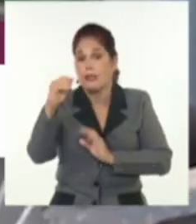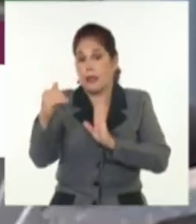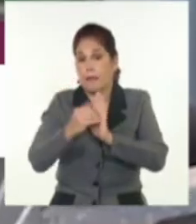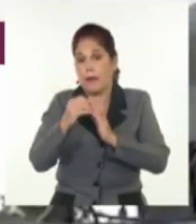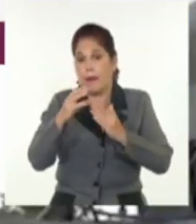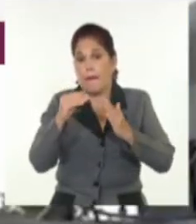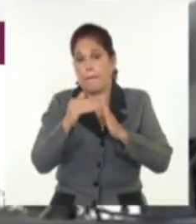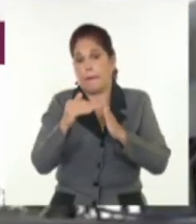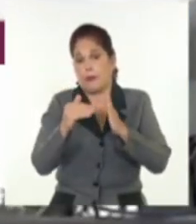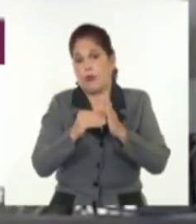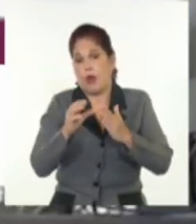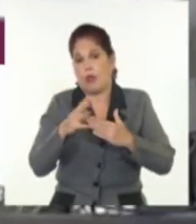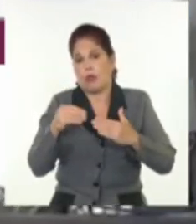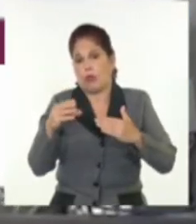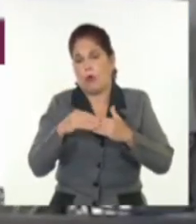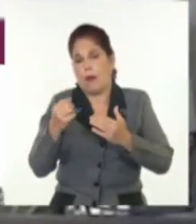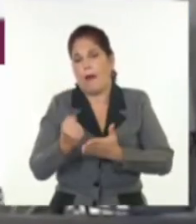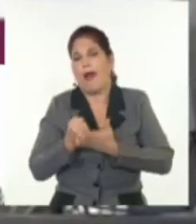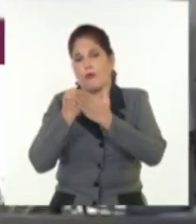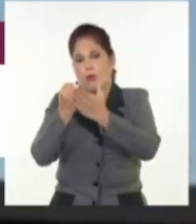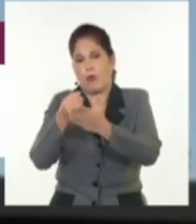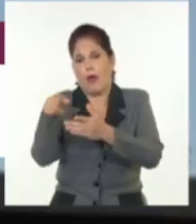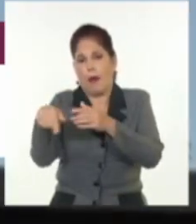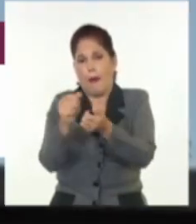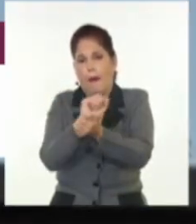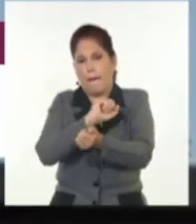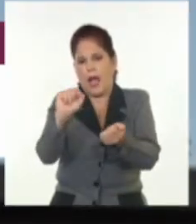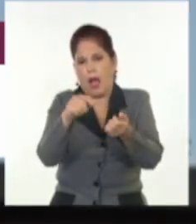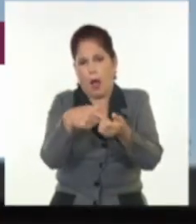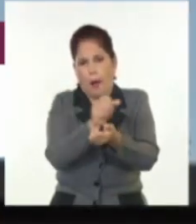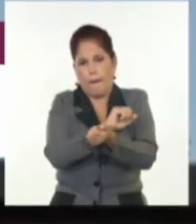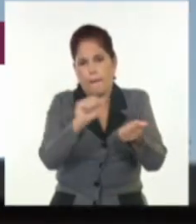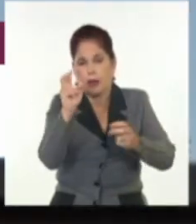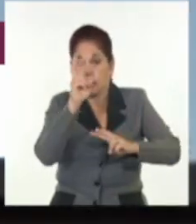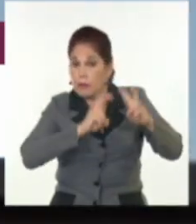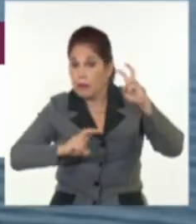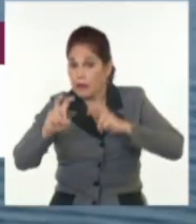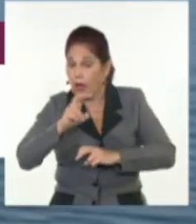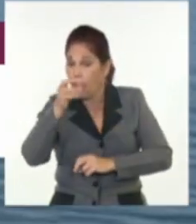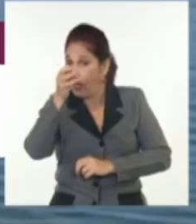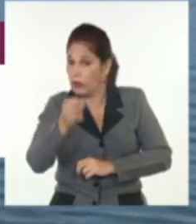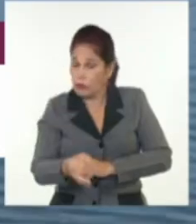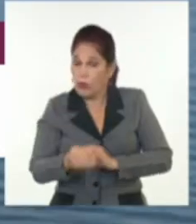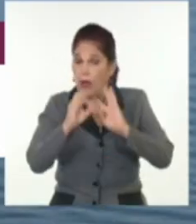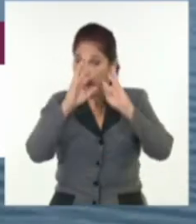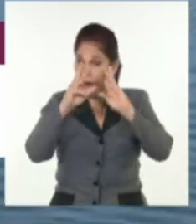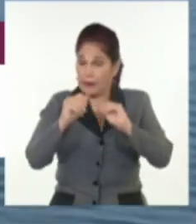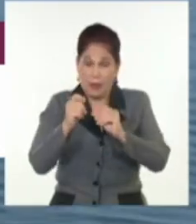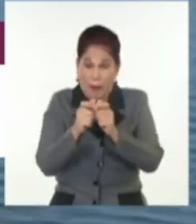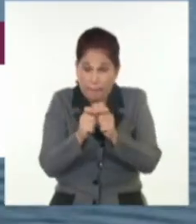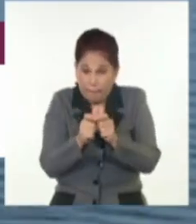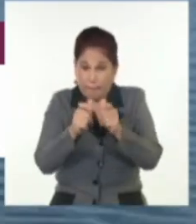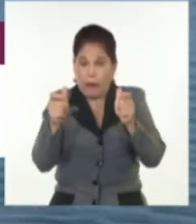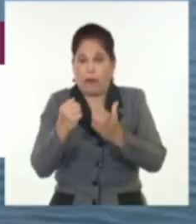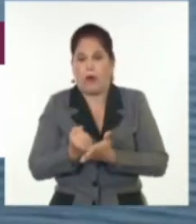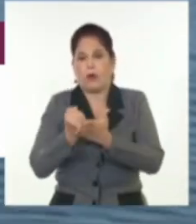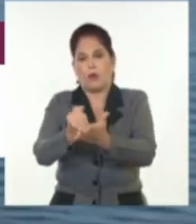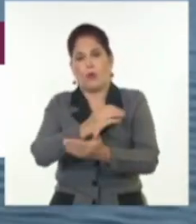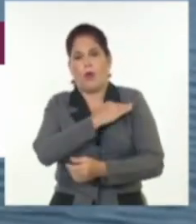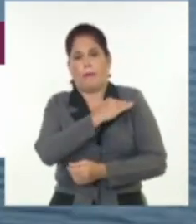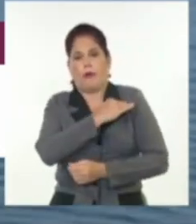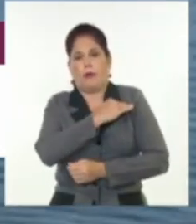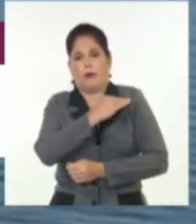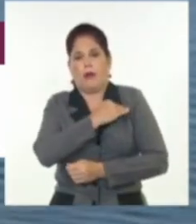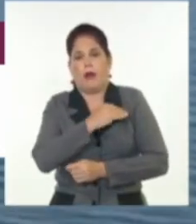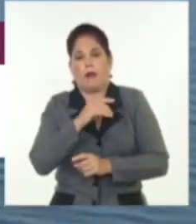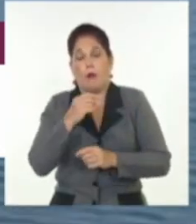en asistencia bélica en el último año. El estudio asegura que esta es la cantidad más alta de ayuda militar a las tropas